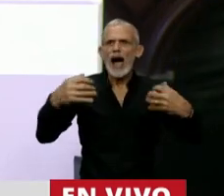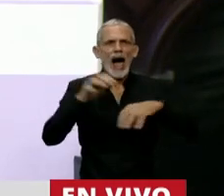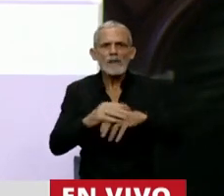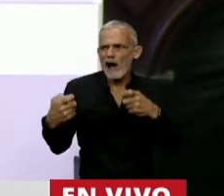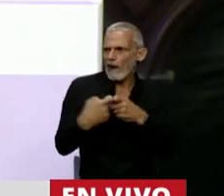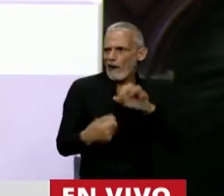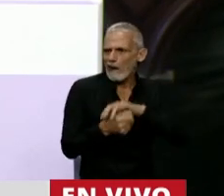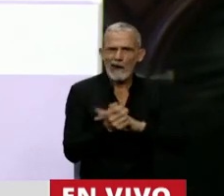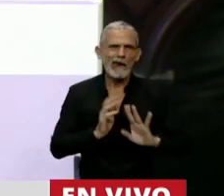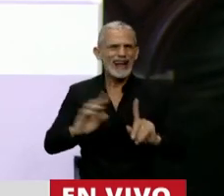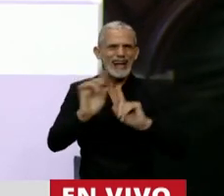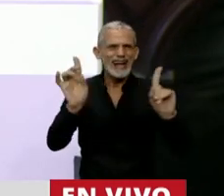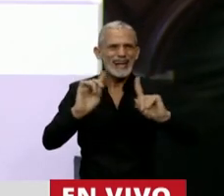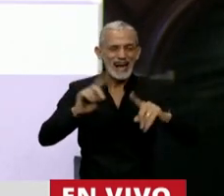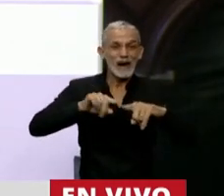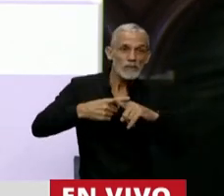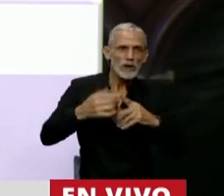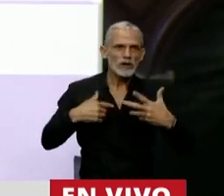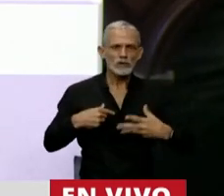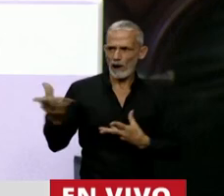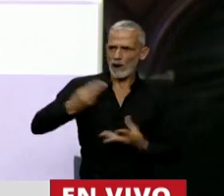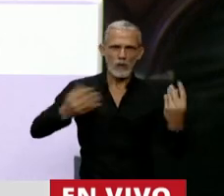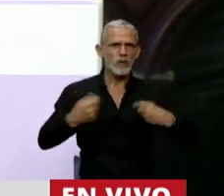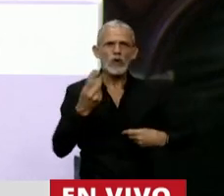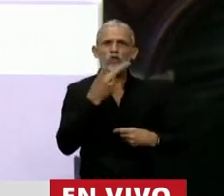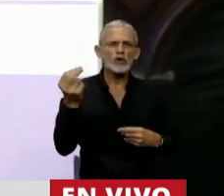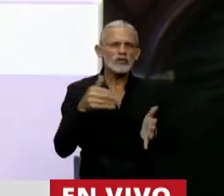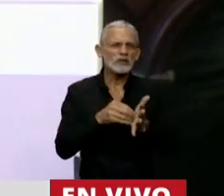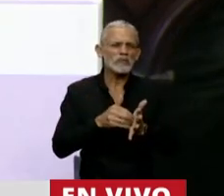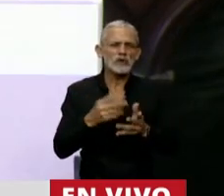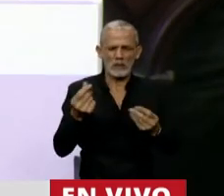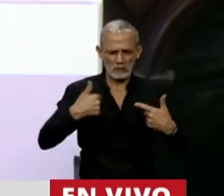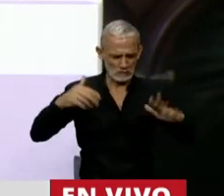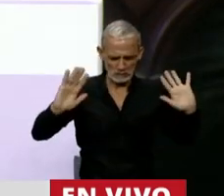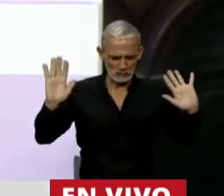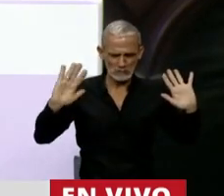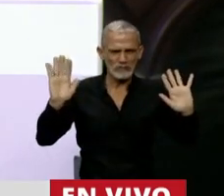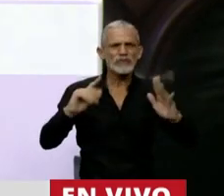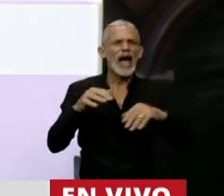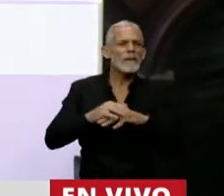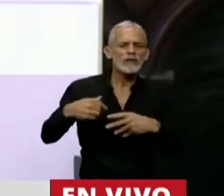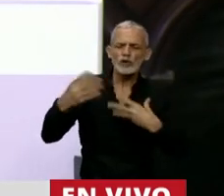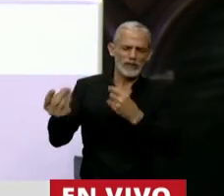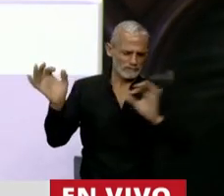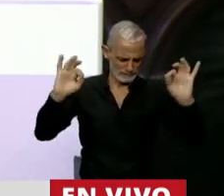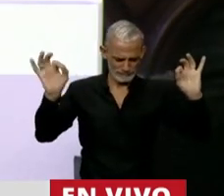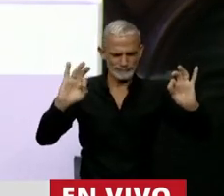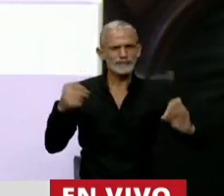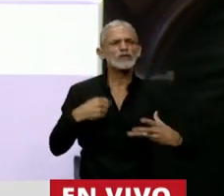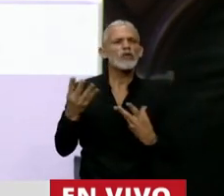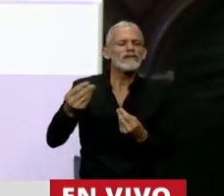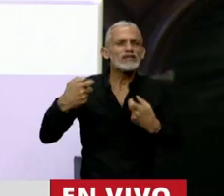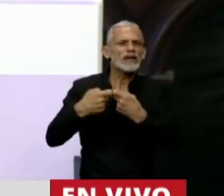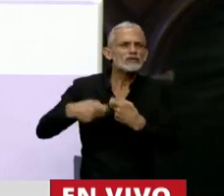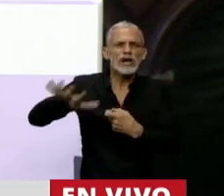crocante de seco. No tengo un solo amigo por el que esté hablando por estos 200 millones de pesos. Yo no tengo amigos. No milito en ninguna organización donde un